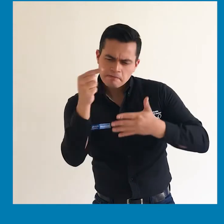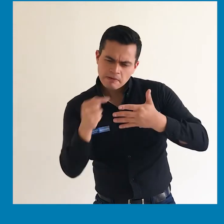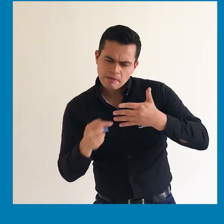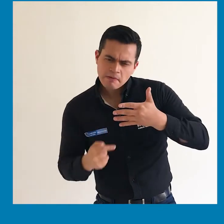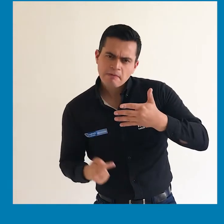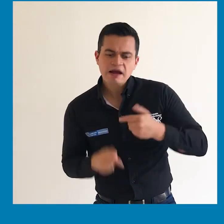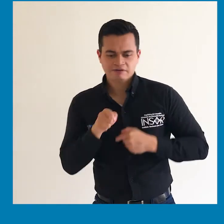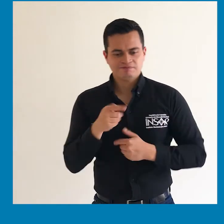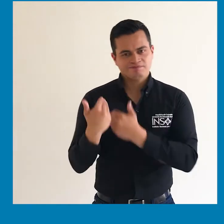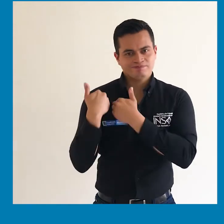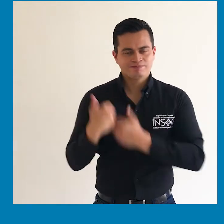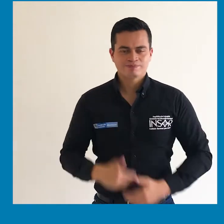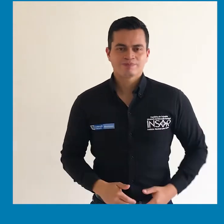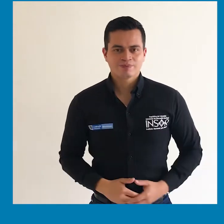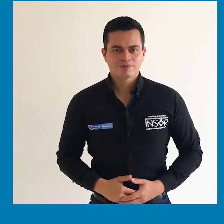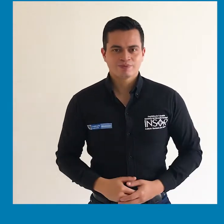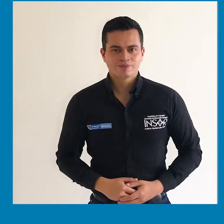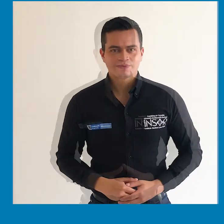correspondan.